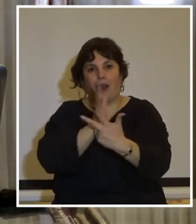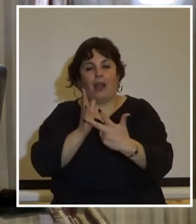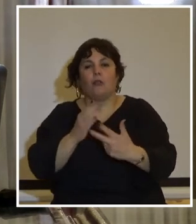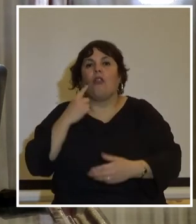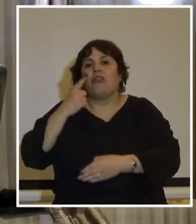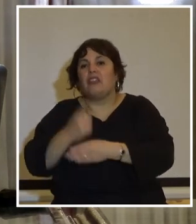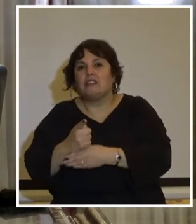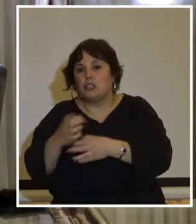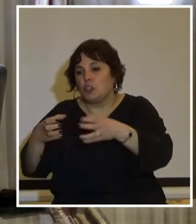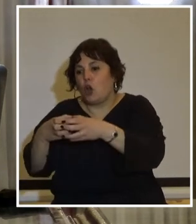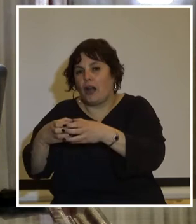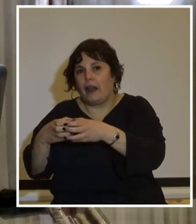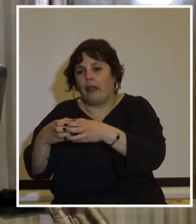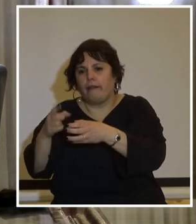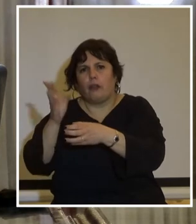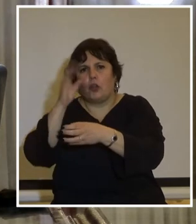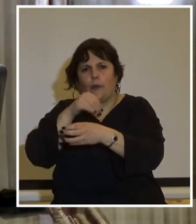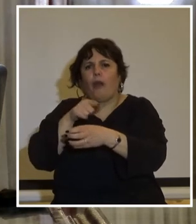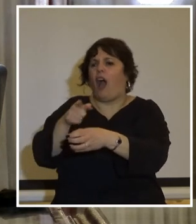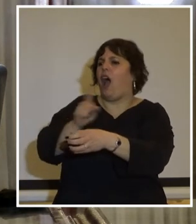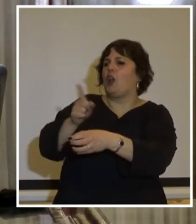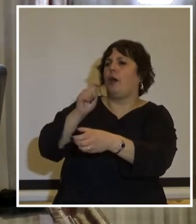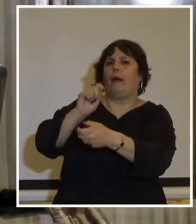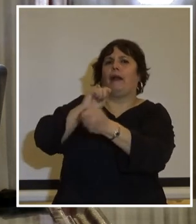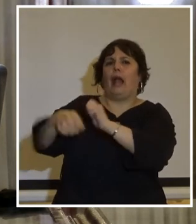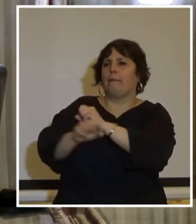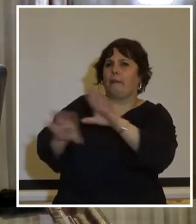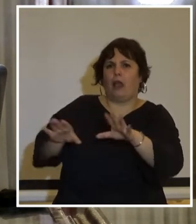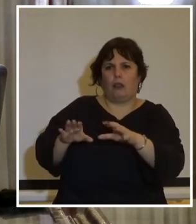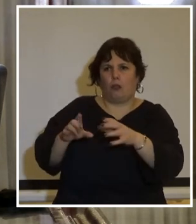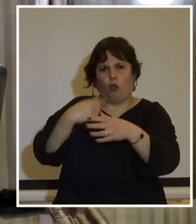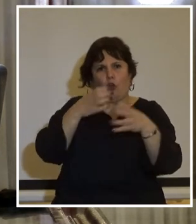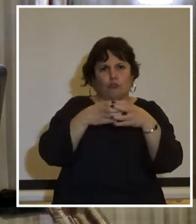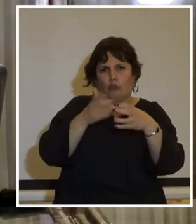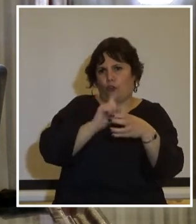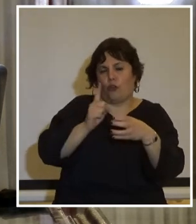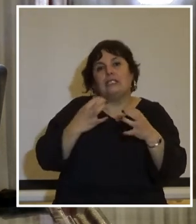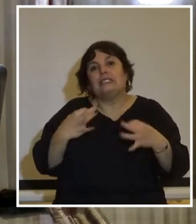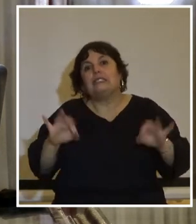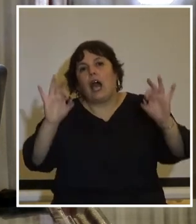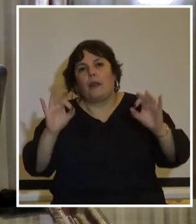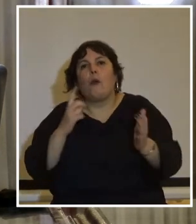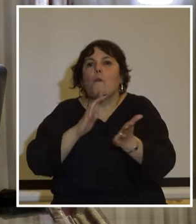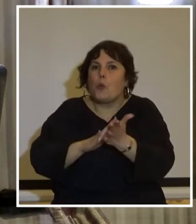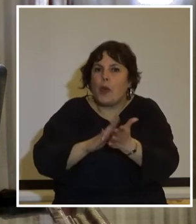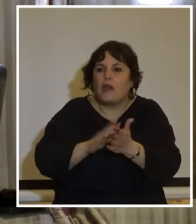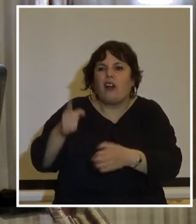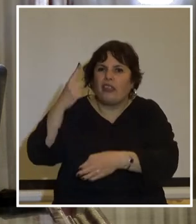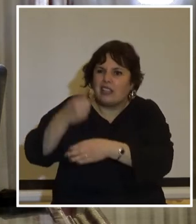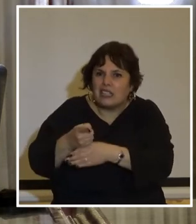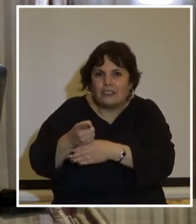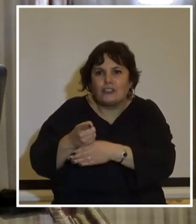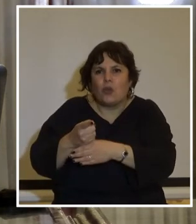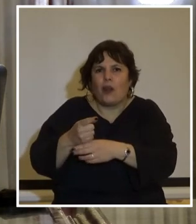adoptadas por un poder nunca pueden ser provocadas por un órgano que integre otro poder salvo cuando se comprueba que esas decisiones han sido